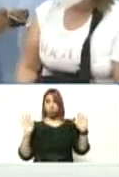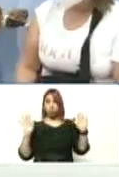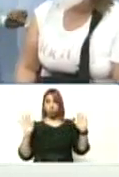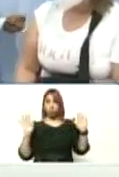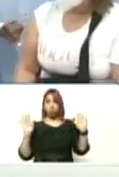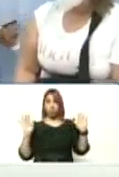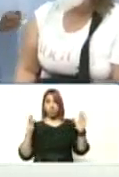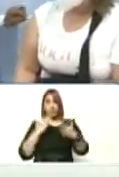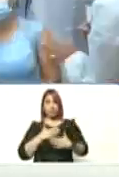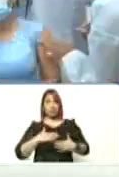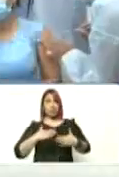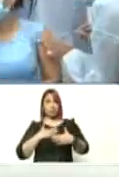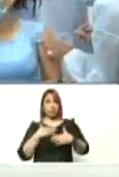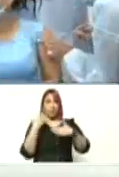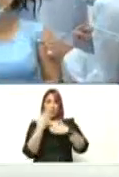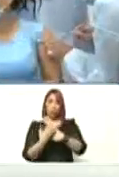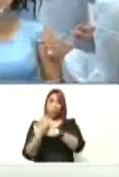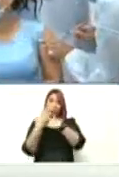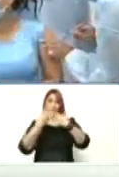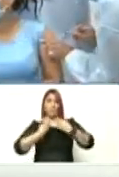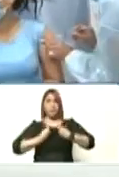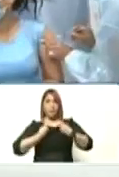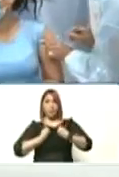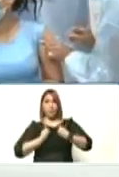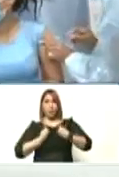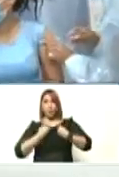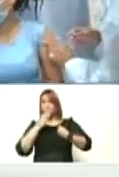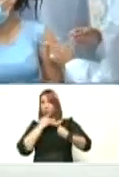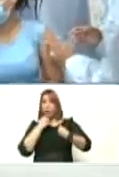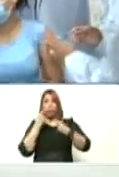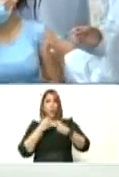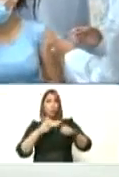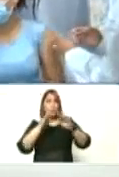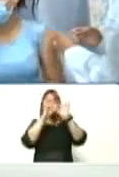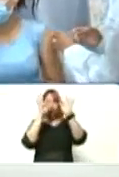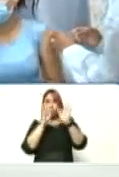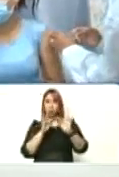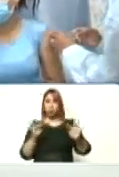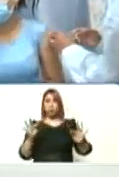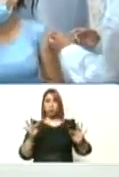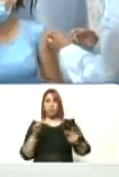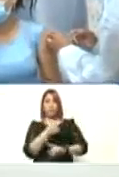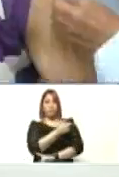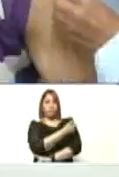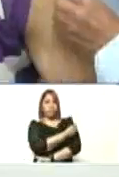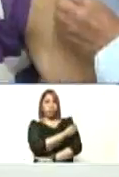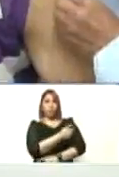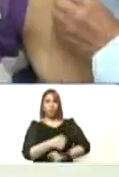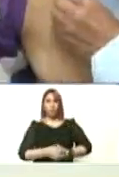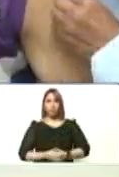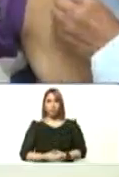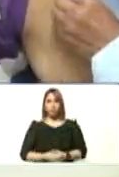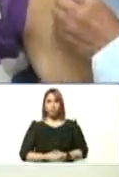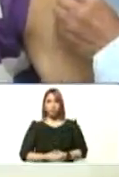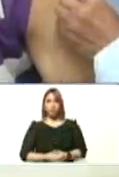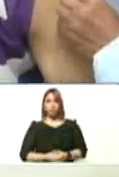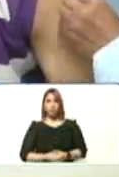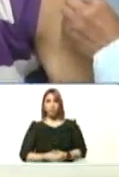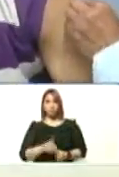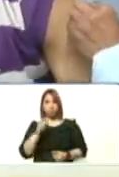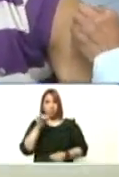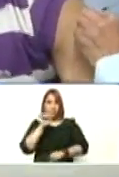saludable protegido y vivo y no hay otra forma que la vacunación que la